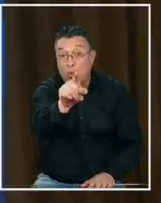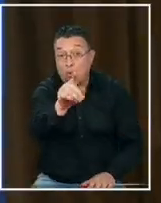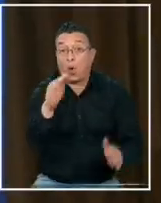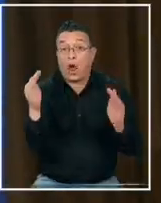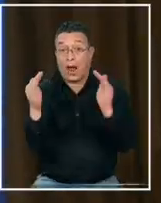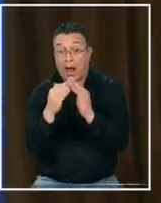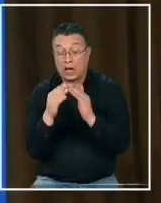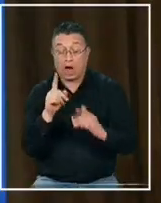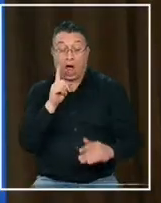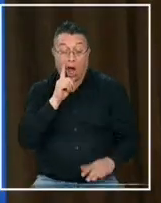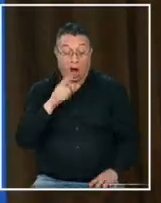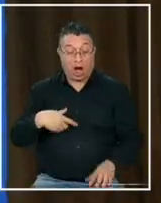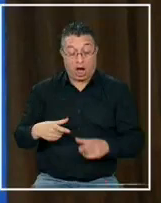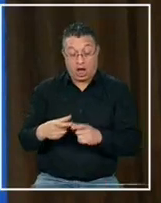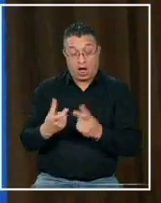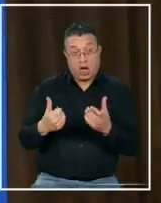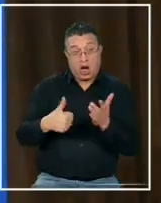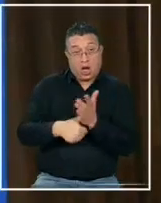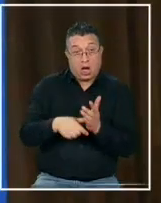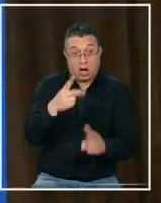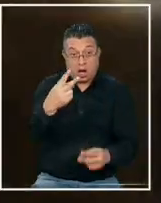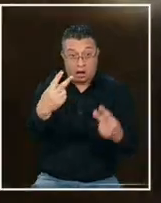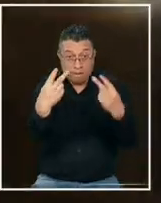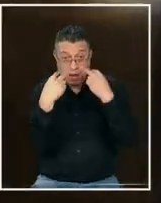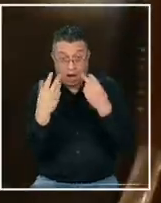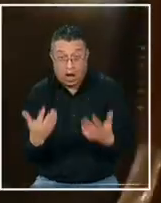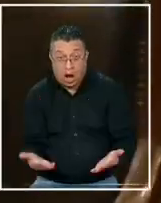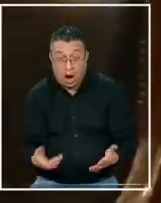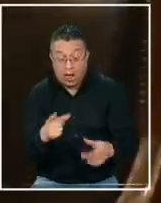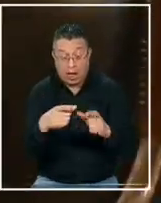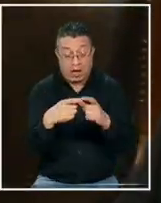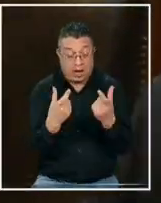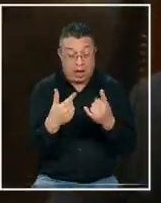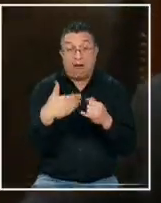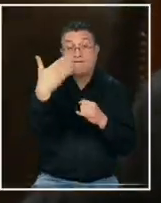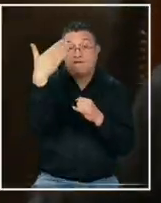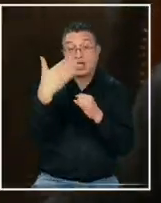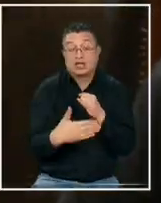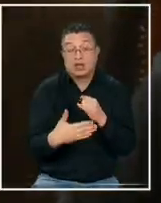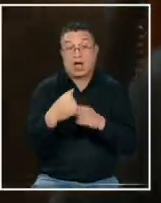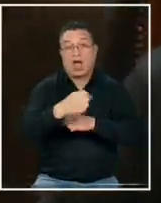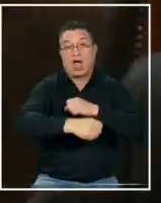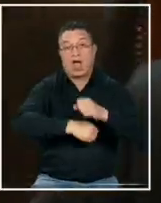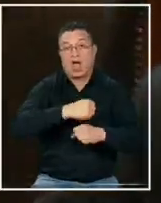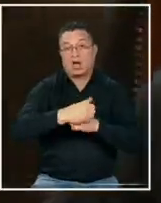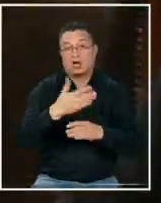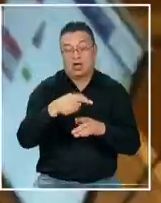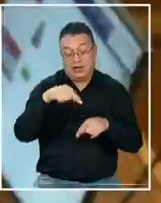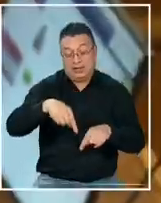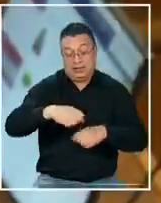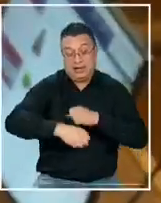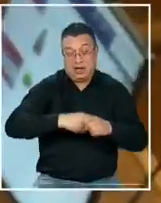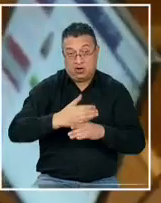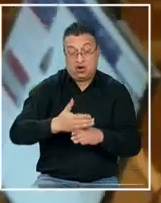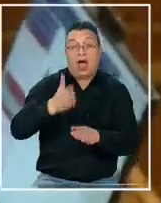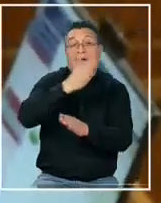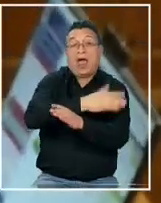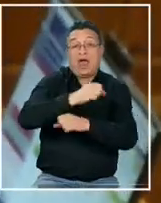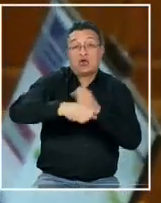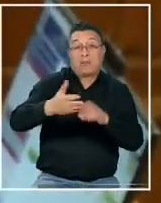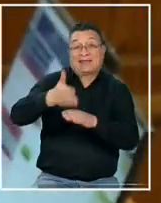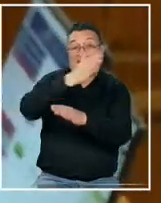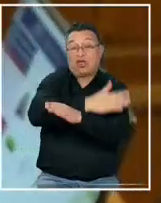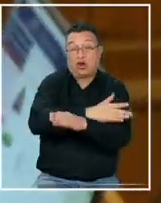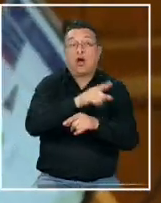casa a esta hora está viendo este noticiero con la licencia vencida desde el año de este año o del año pasado,